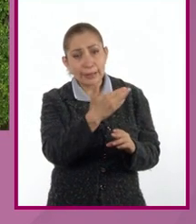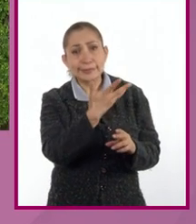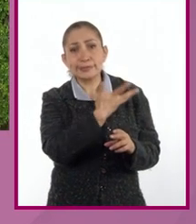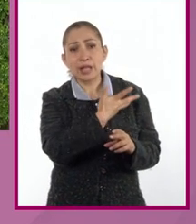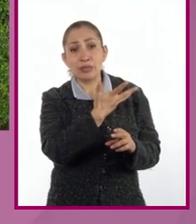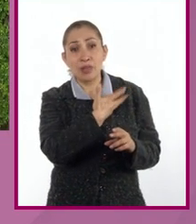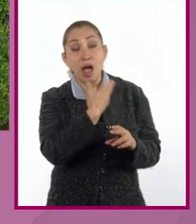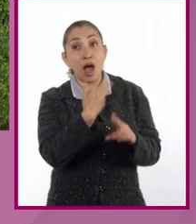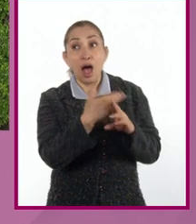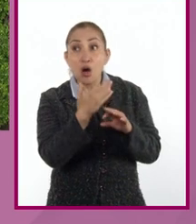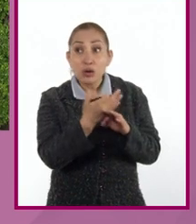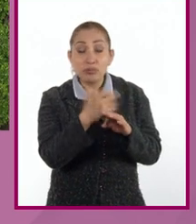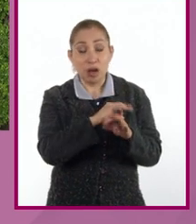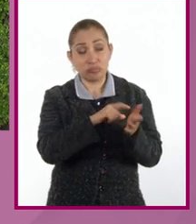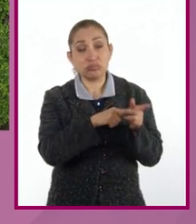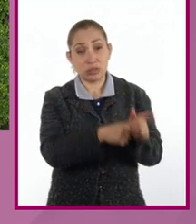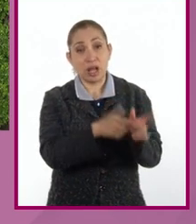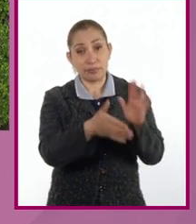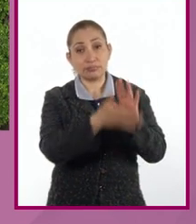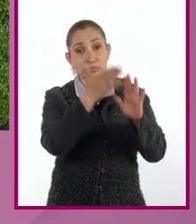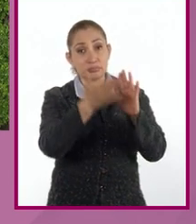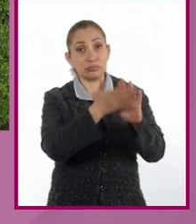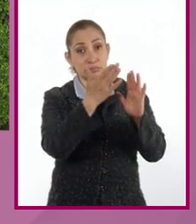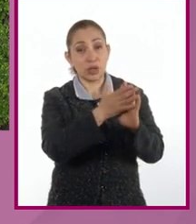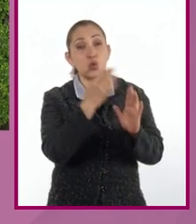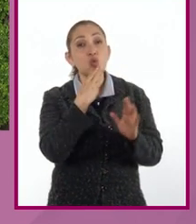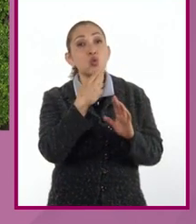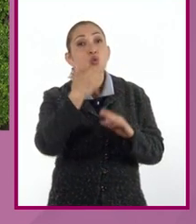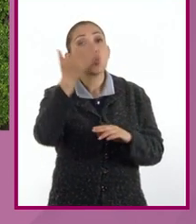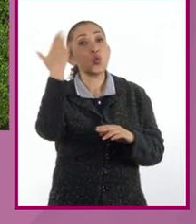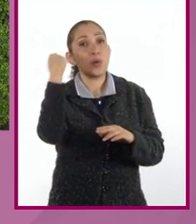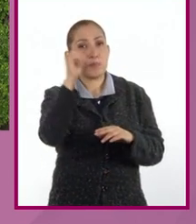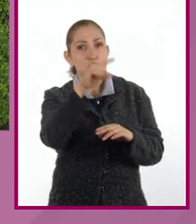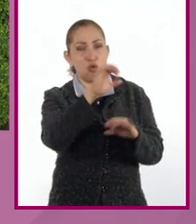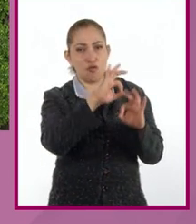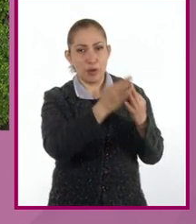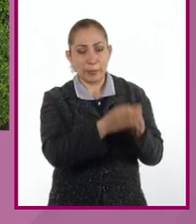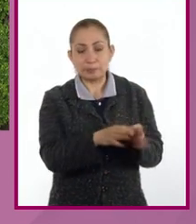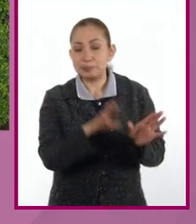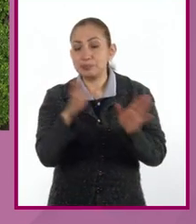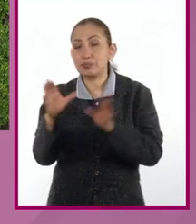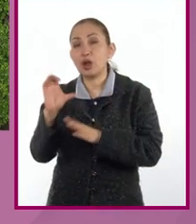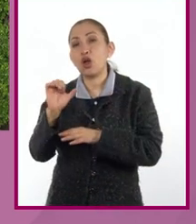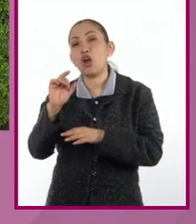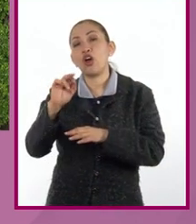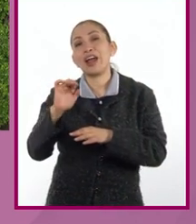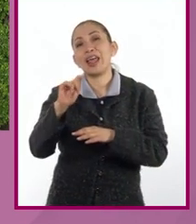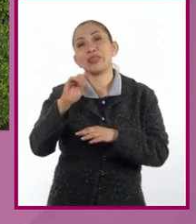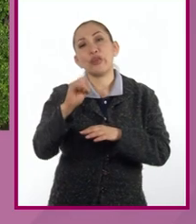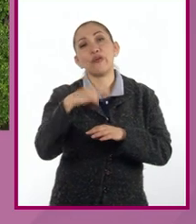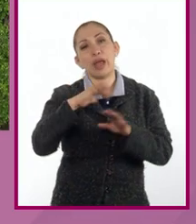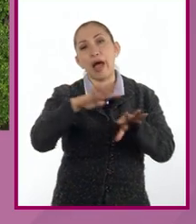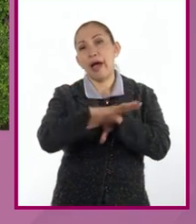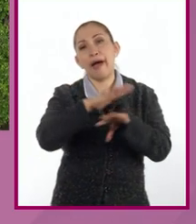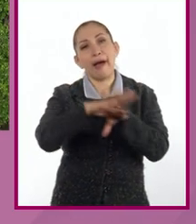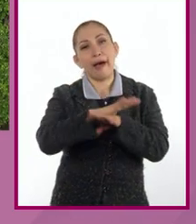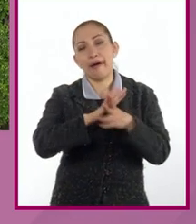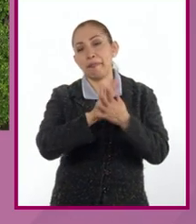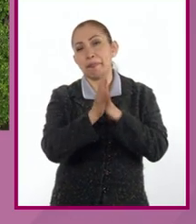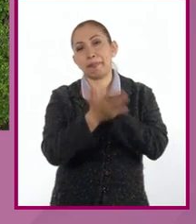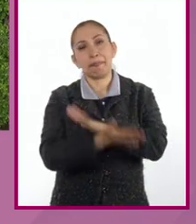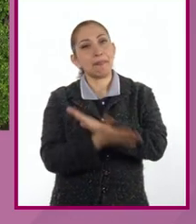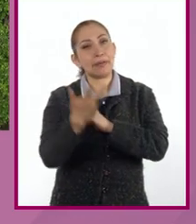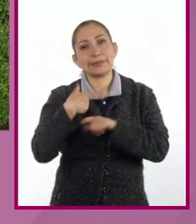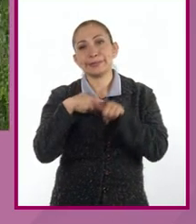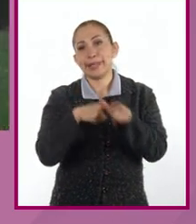el cual hasta nuestros días persiste en construcciones que fueron utilizadas por este sistema. Y el concreto ha evolucionado bastante y de hecho